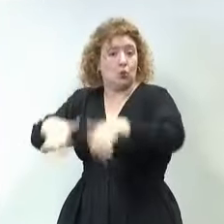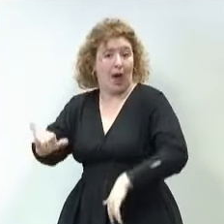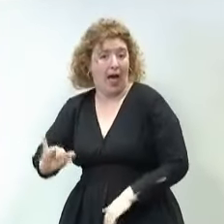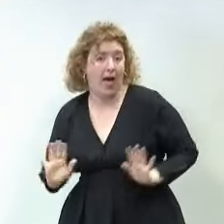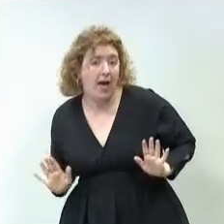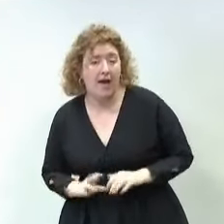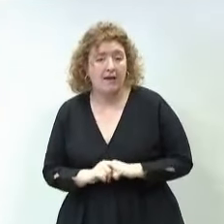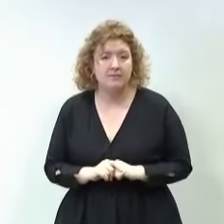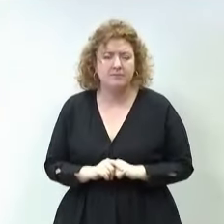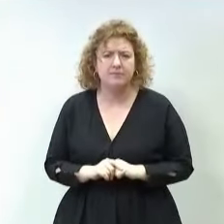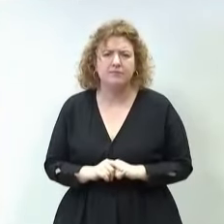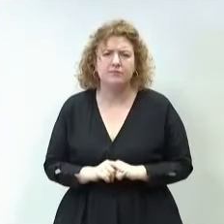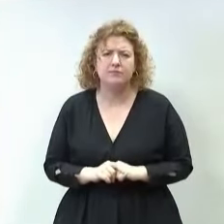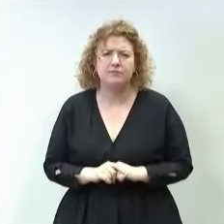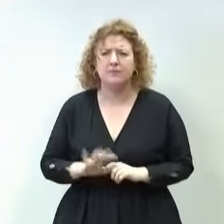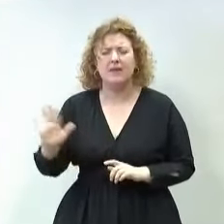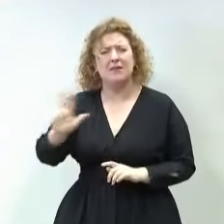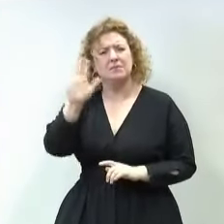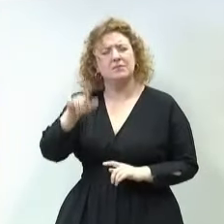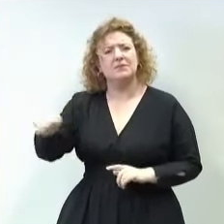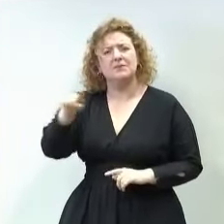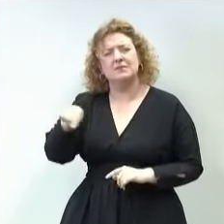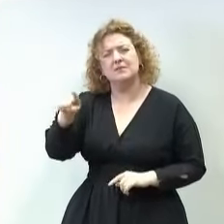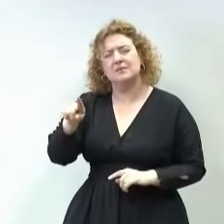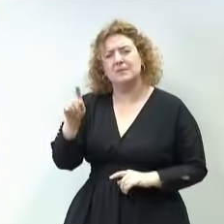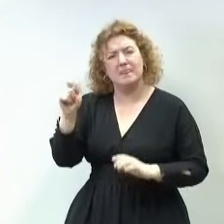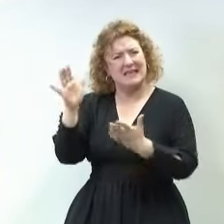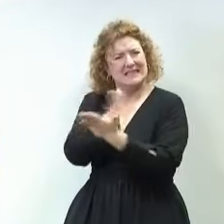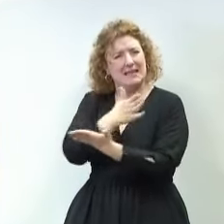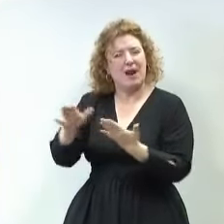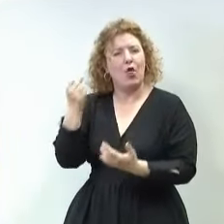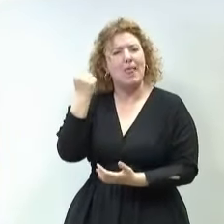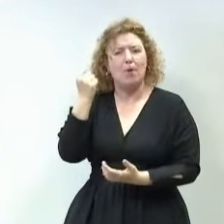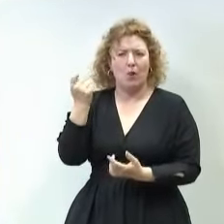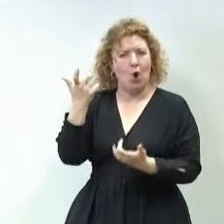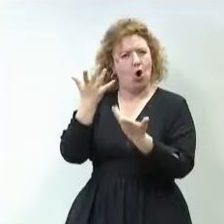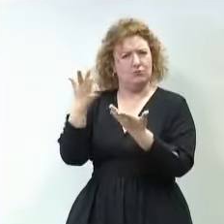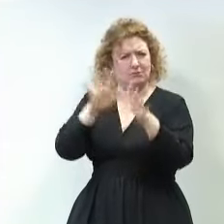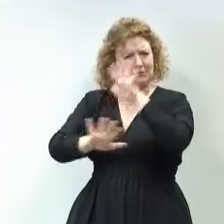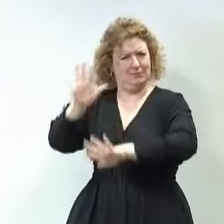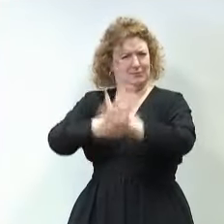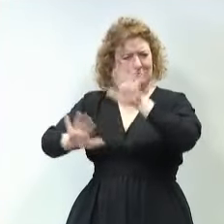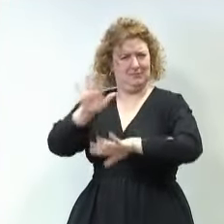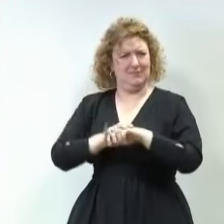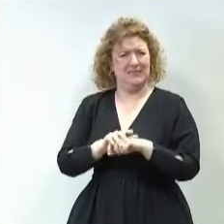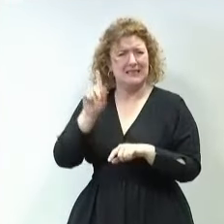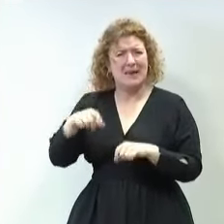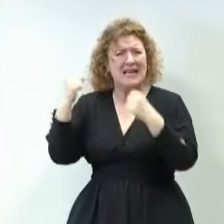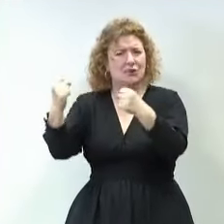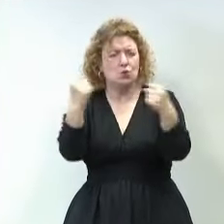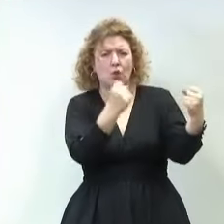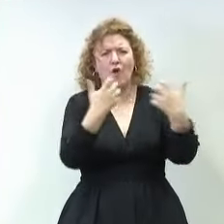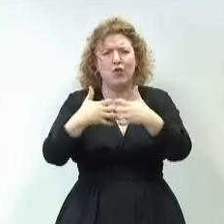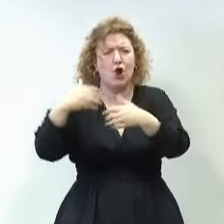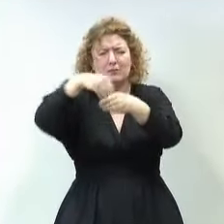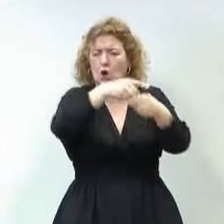Primero, veo que siguen ustedes teniendo muy diluidas la separación de poderes y también el desconocimiento de la entidad de cada institución, porque